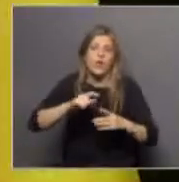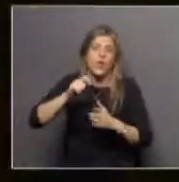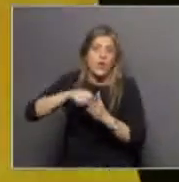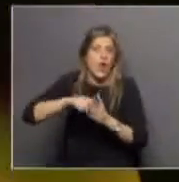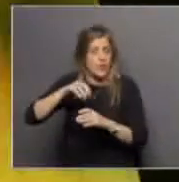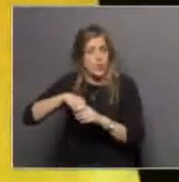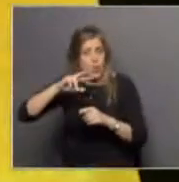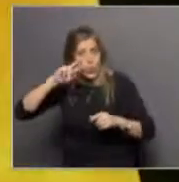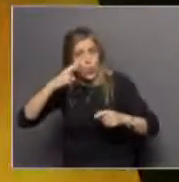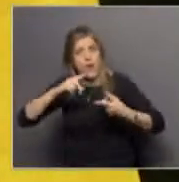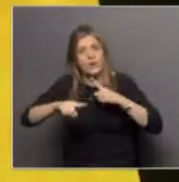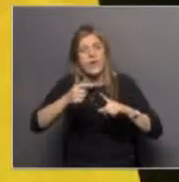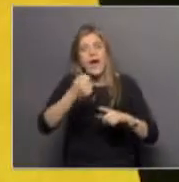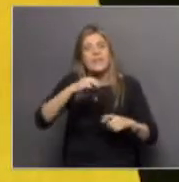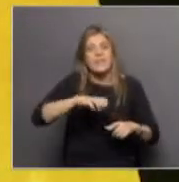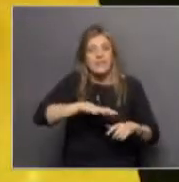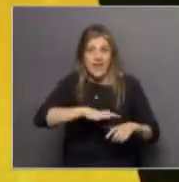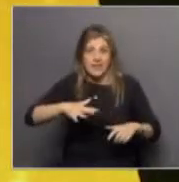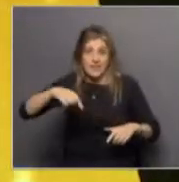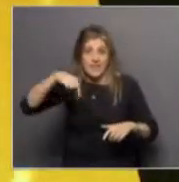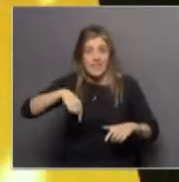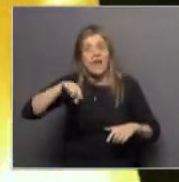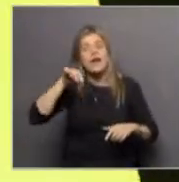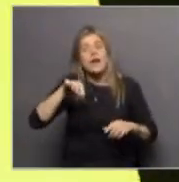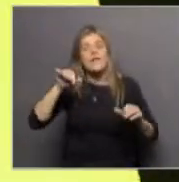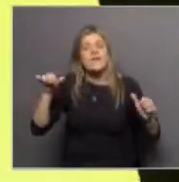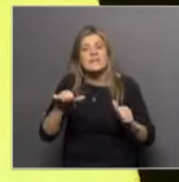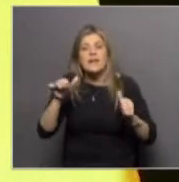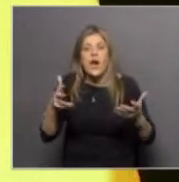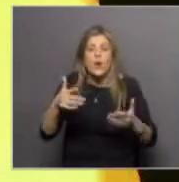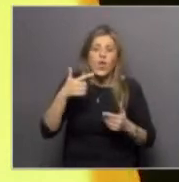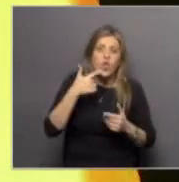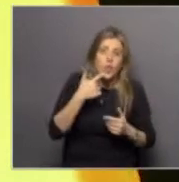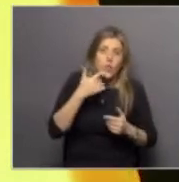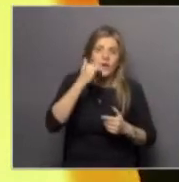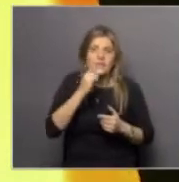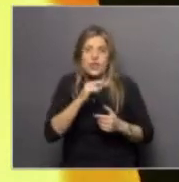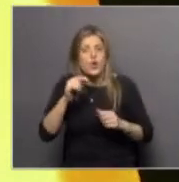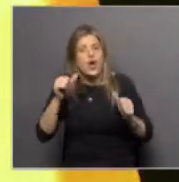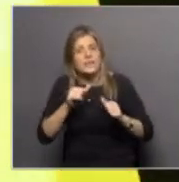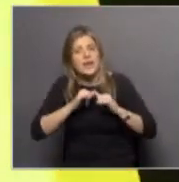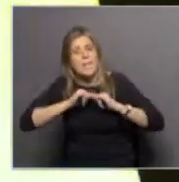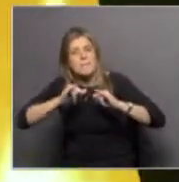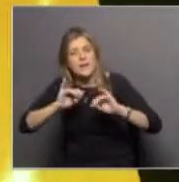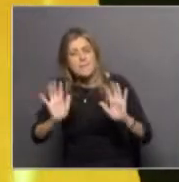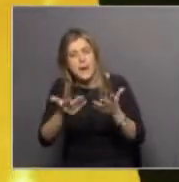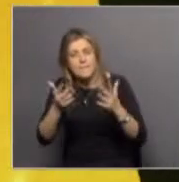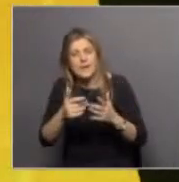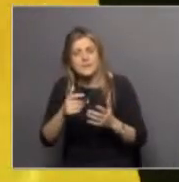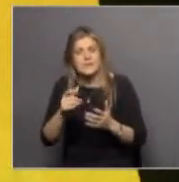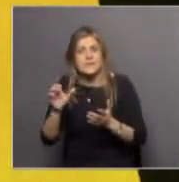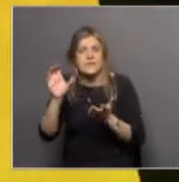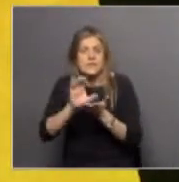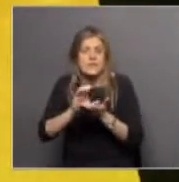a Uruguay, se encuentran en este momento ante la encrucijada de decidir si se planifican campañas de investigación para el próximo